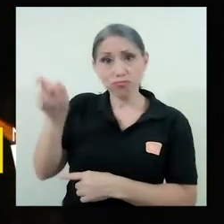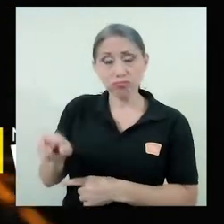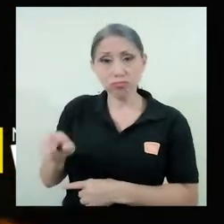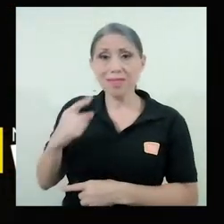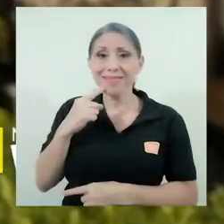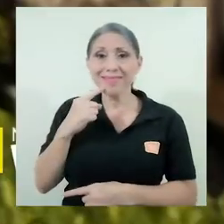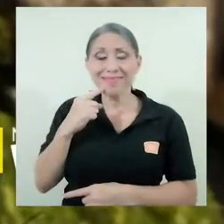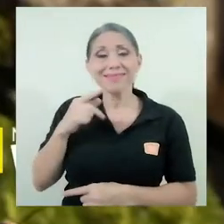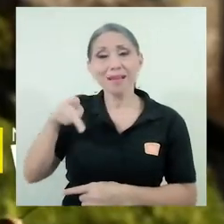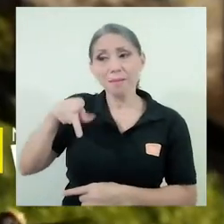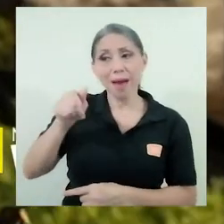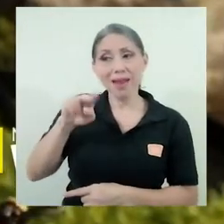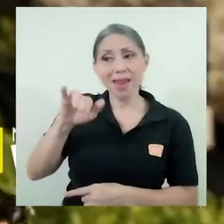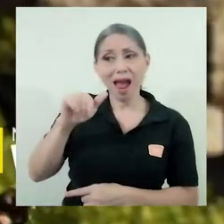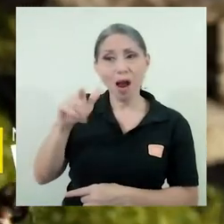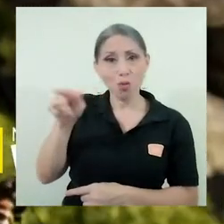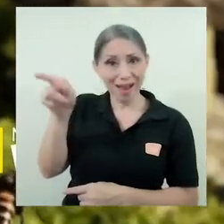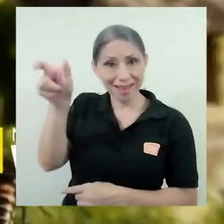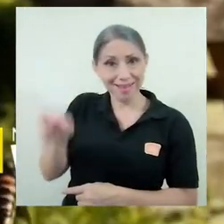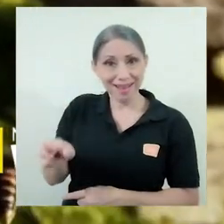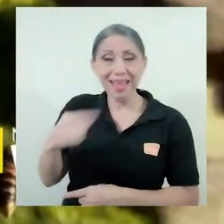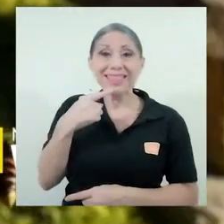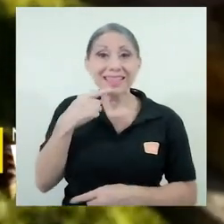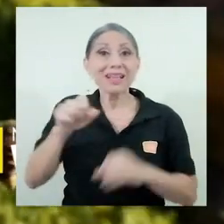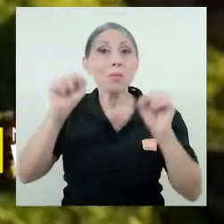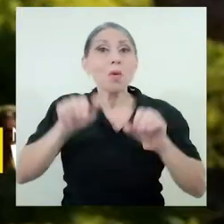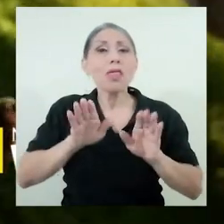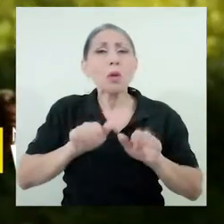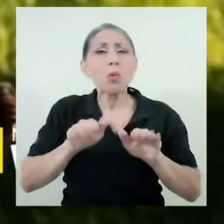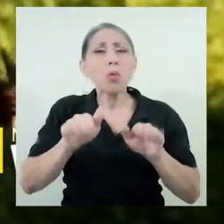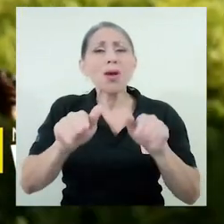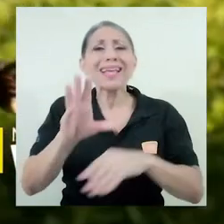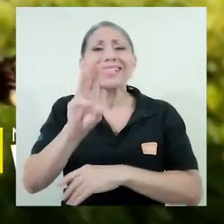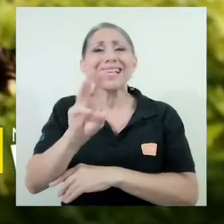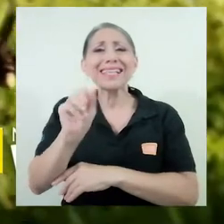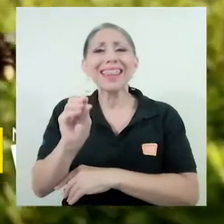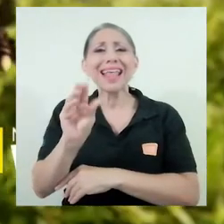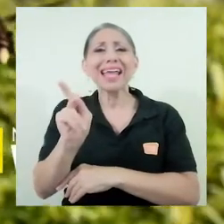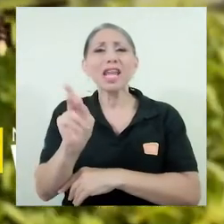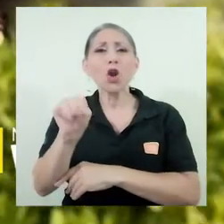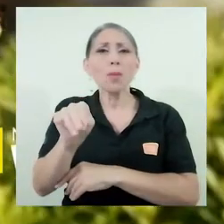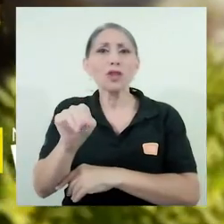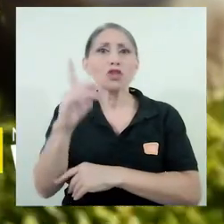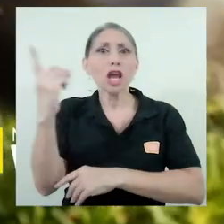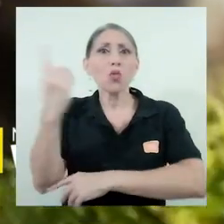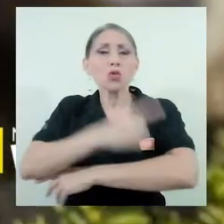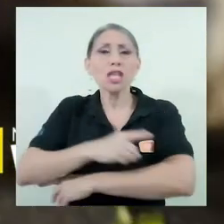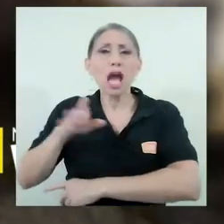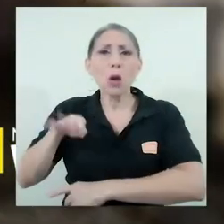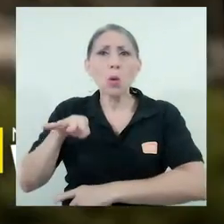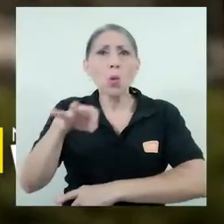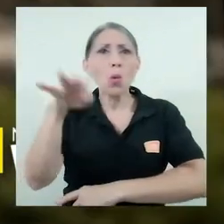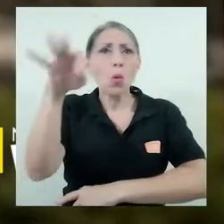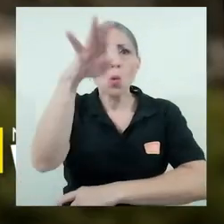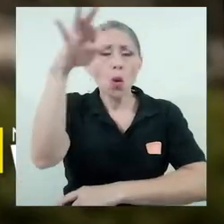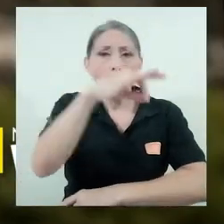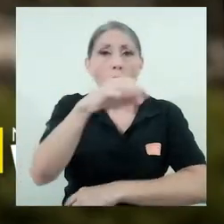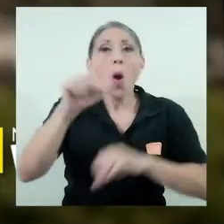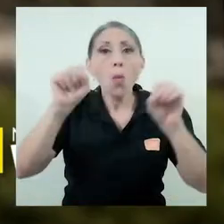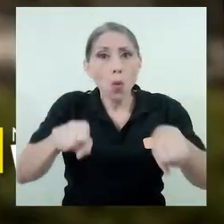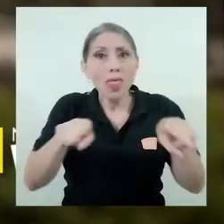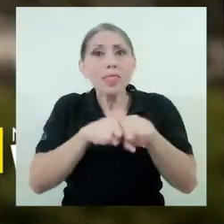con pañagua esta especie puede volar hasta 60 kilómetros por día y puede hallarse en transportes marítimos o